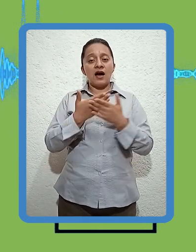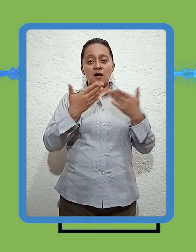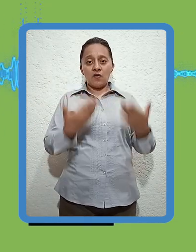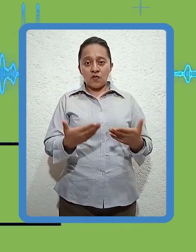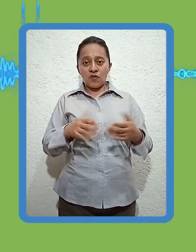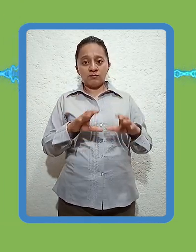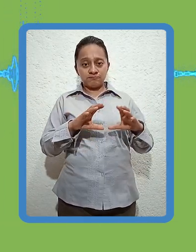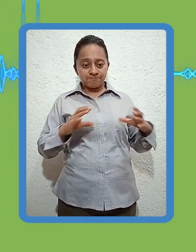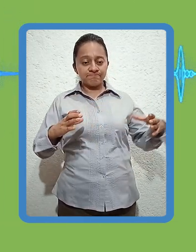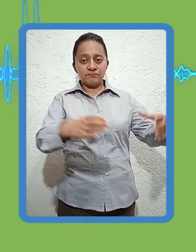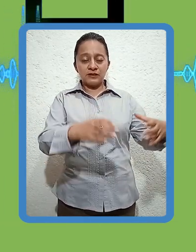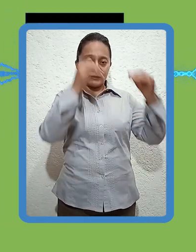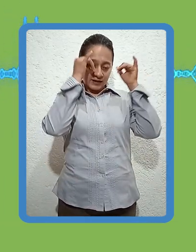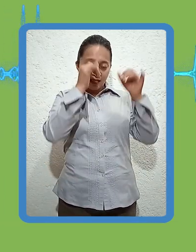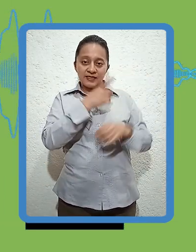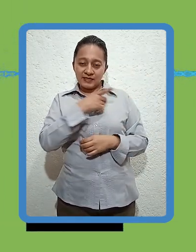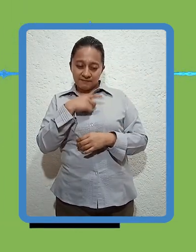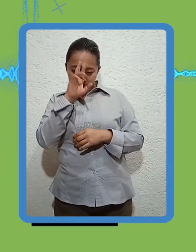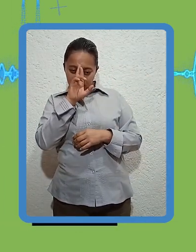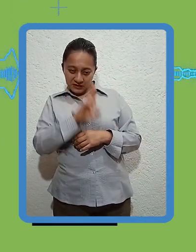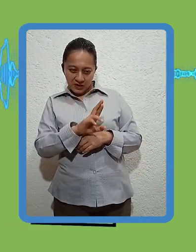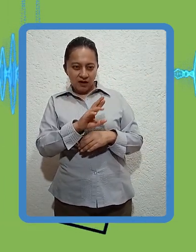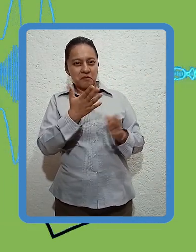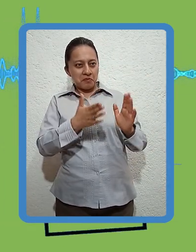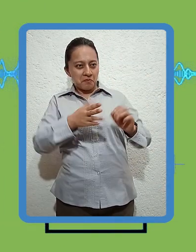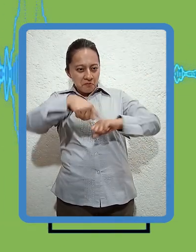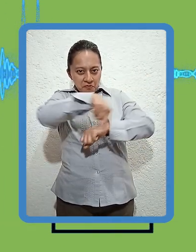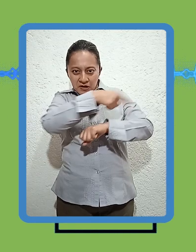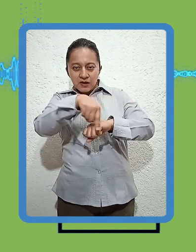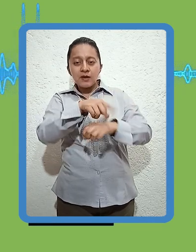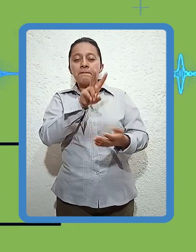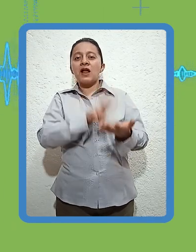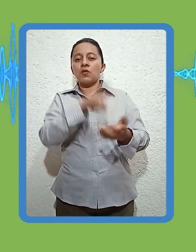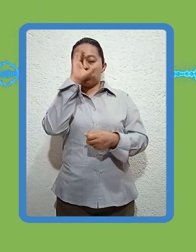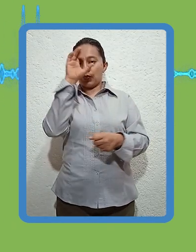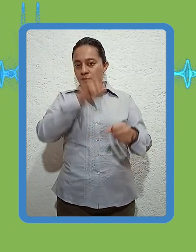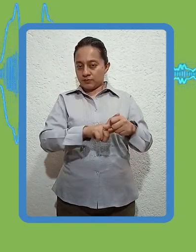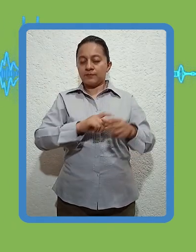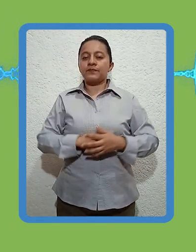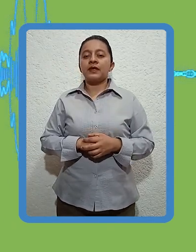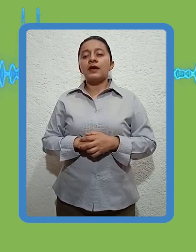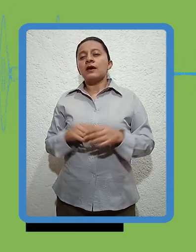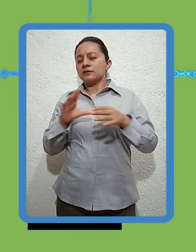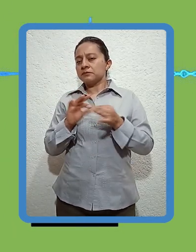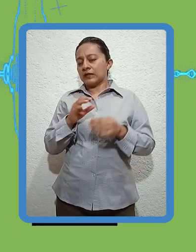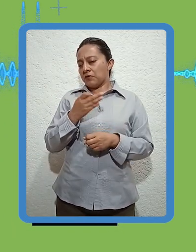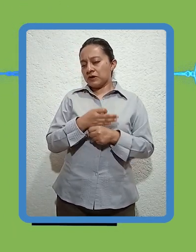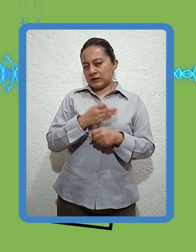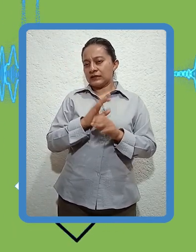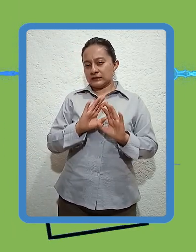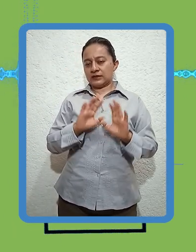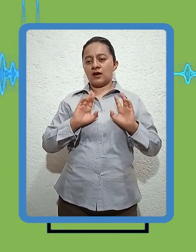con la cronista de corregidora, con Dulce Nardón, quien me ha ayudado a hacer un vínculo con la Asociación de